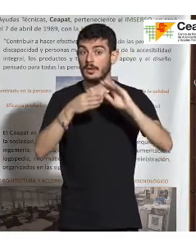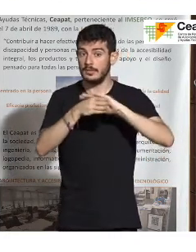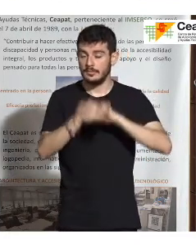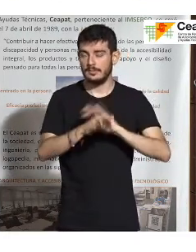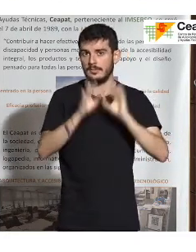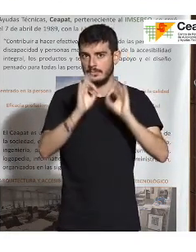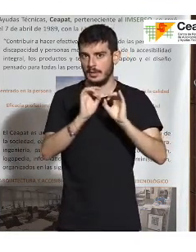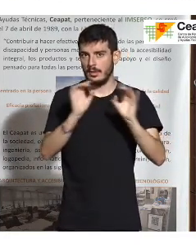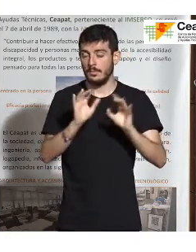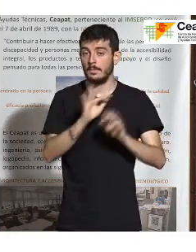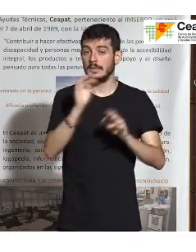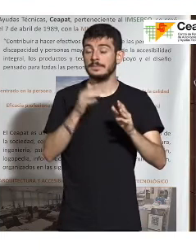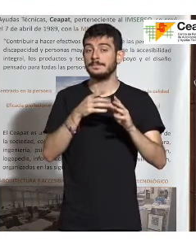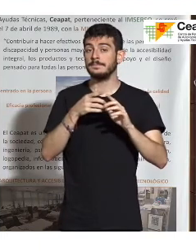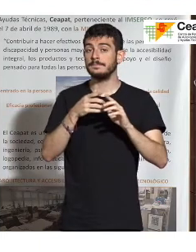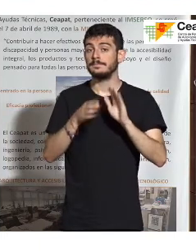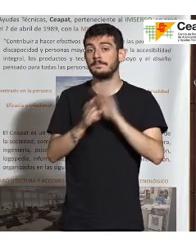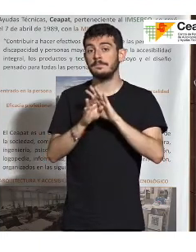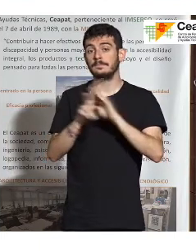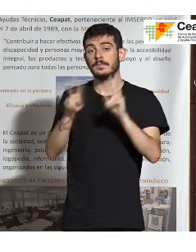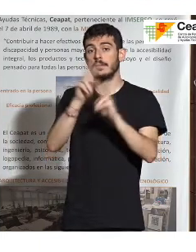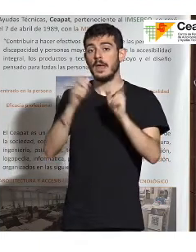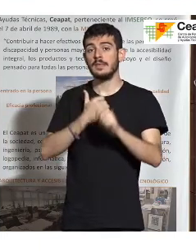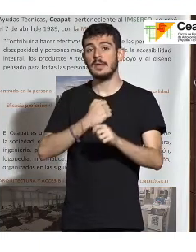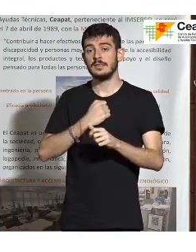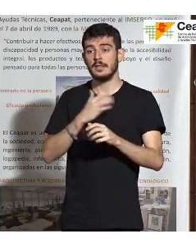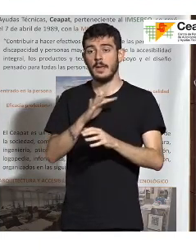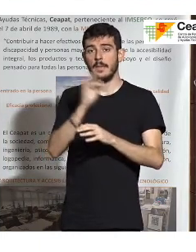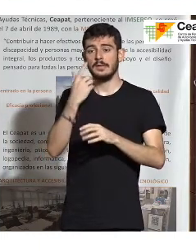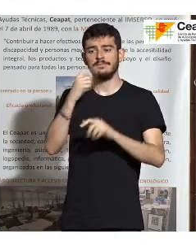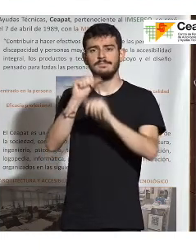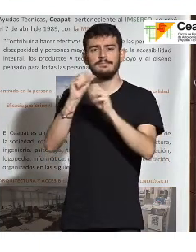Continuando respecto a lo que es la teleasistencia y qué es lo que lo forma,